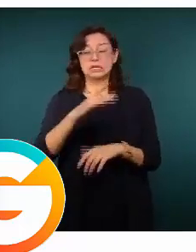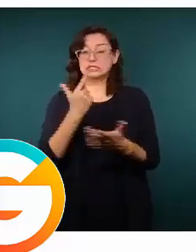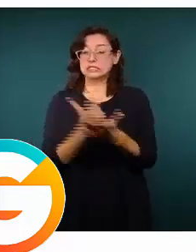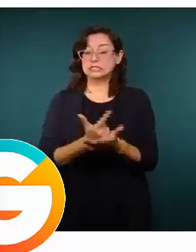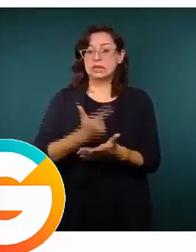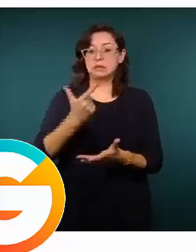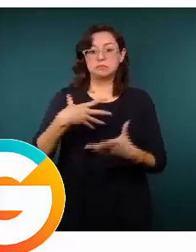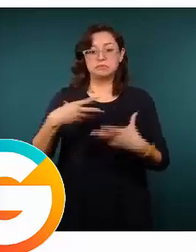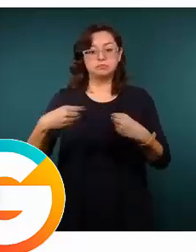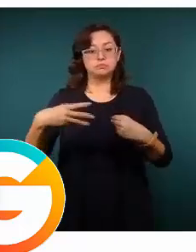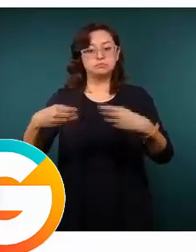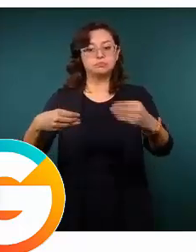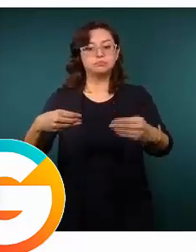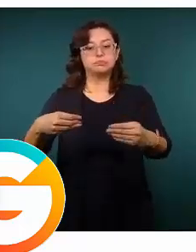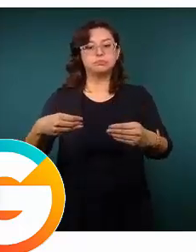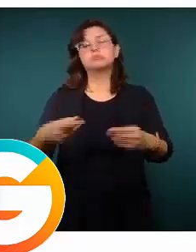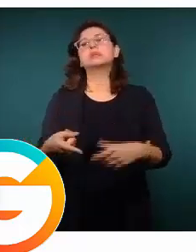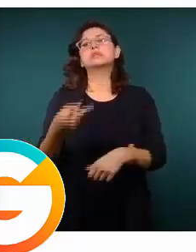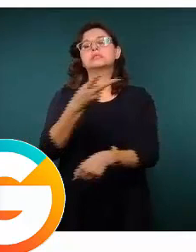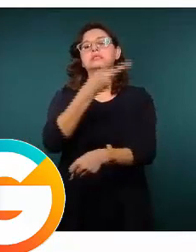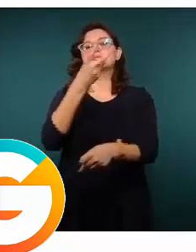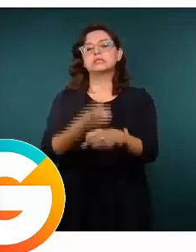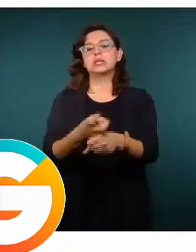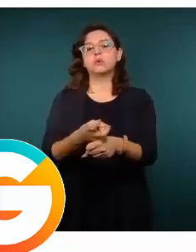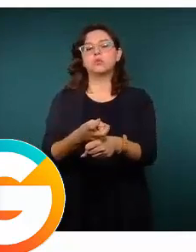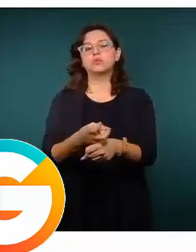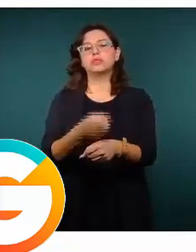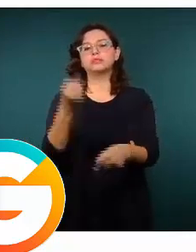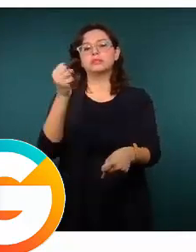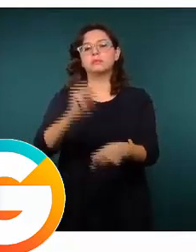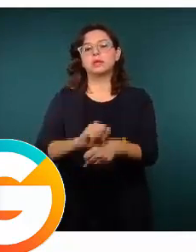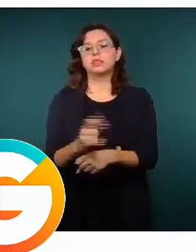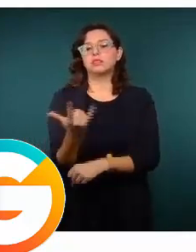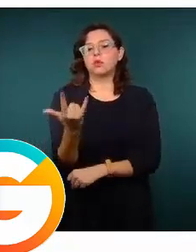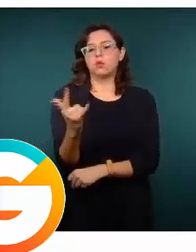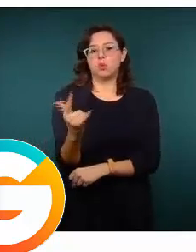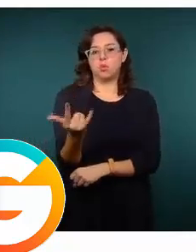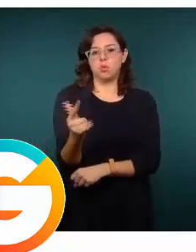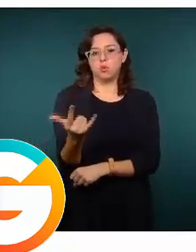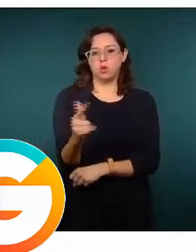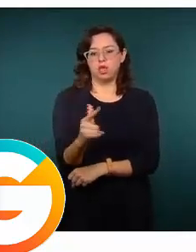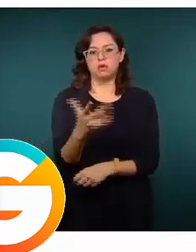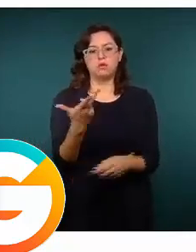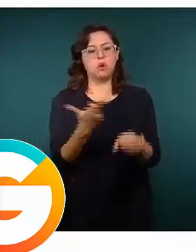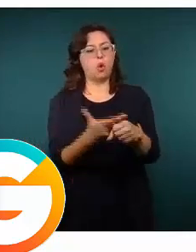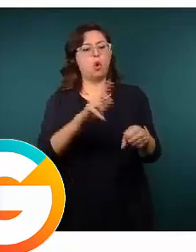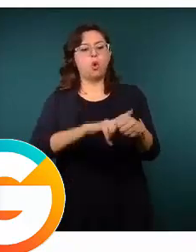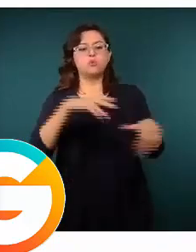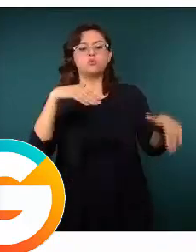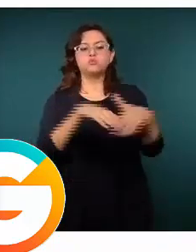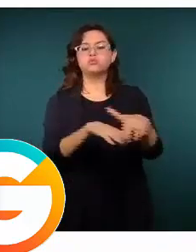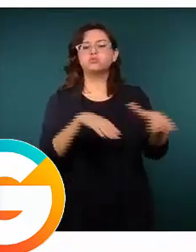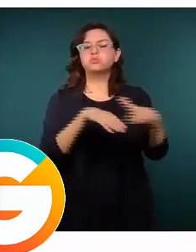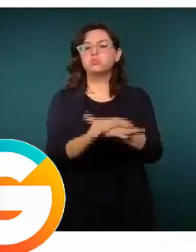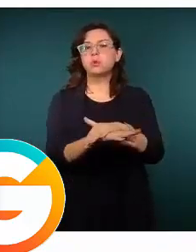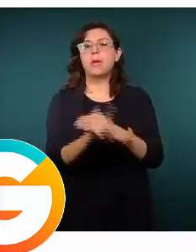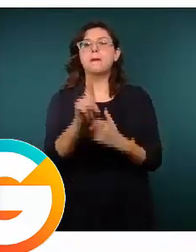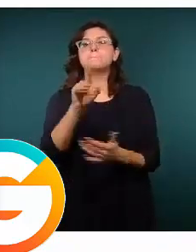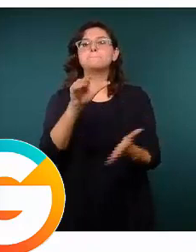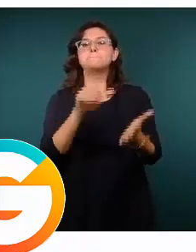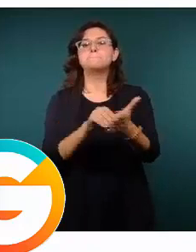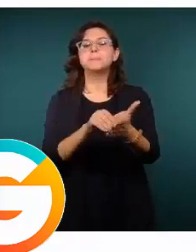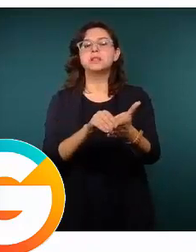haya pasado en la segunda semana del mes de junio y el número de hospitalizados máximo haya llegado a mil